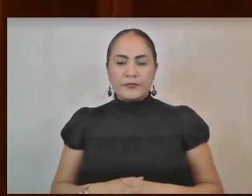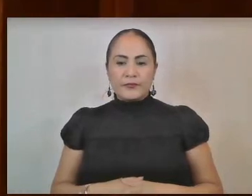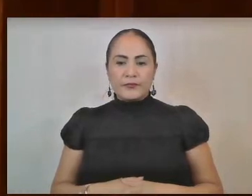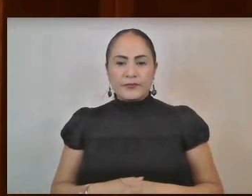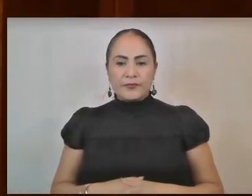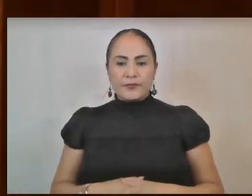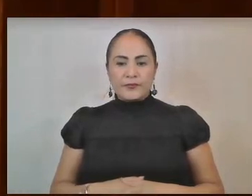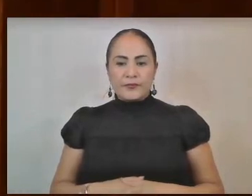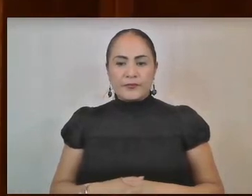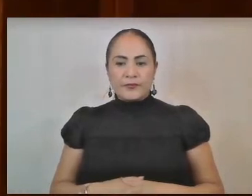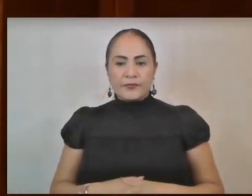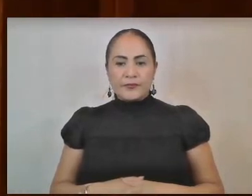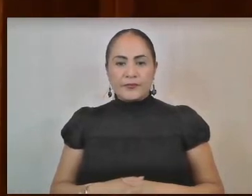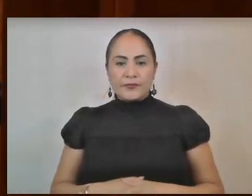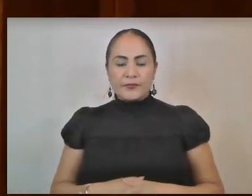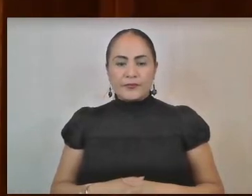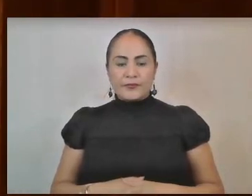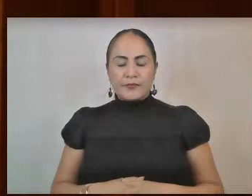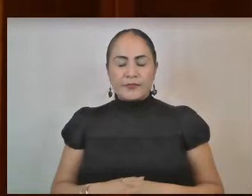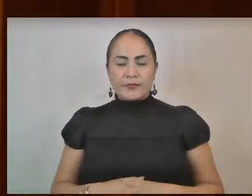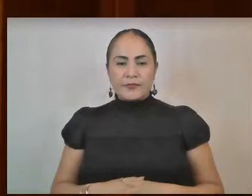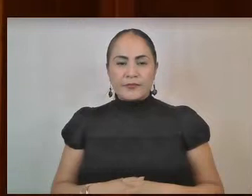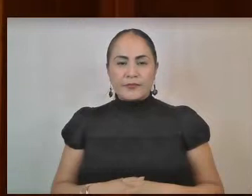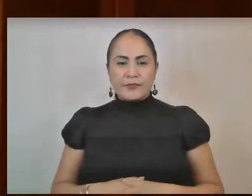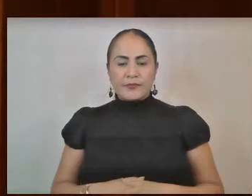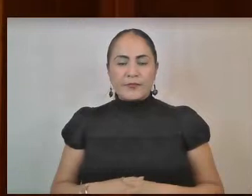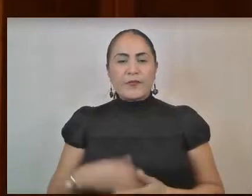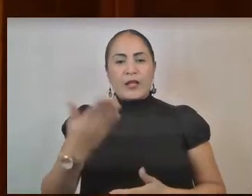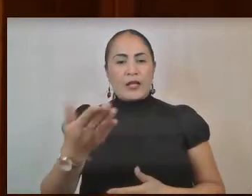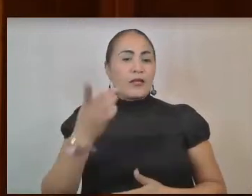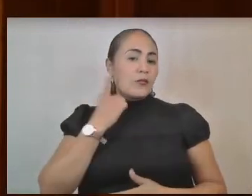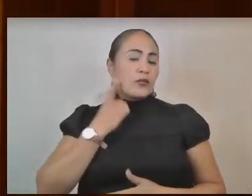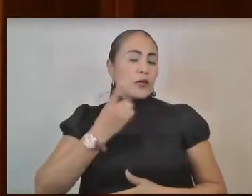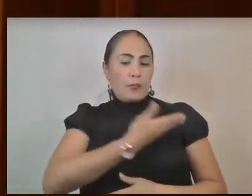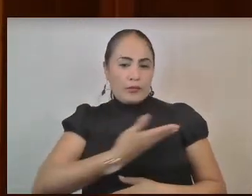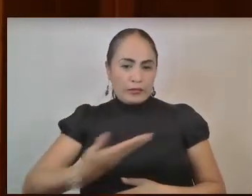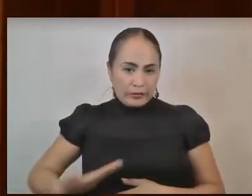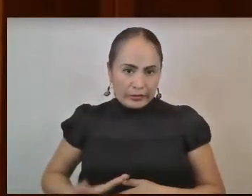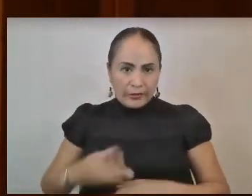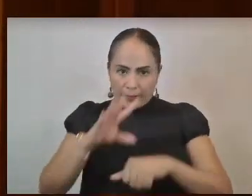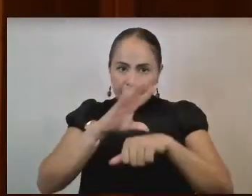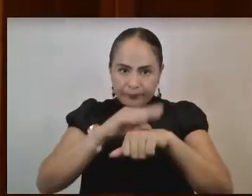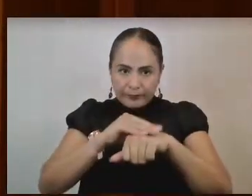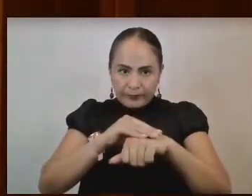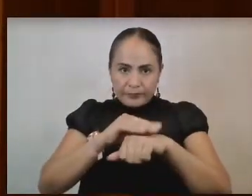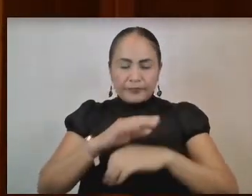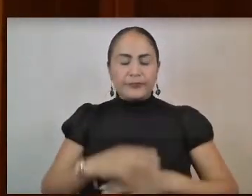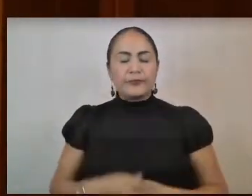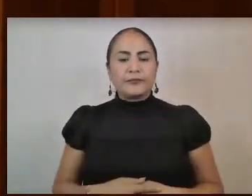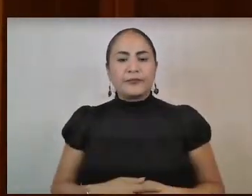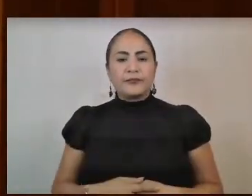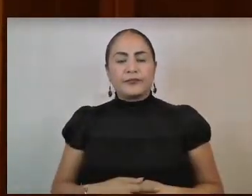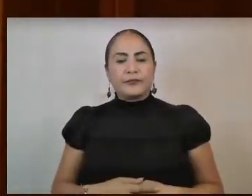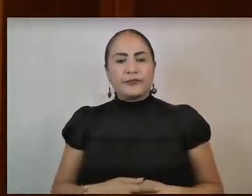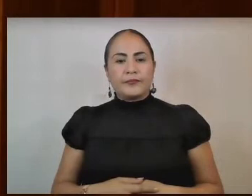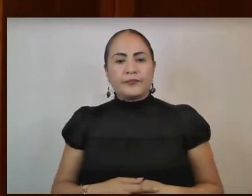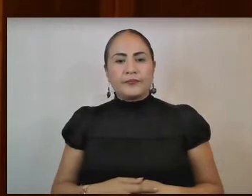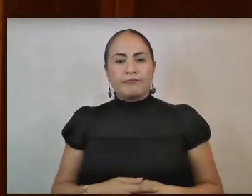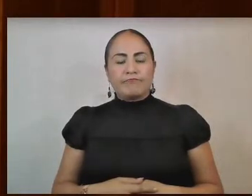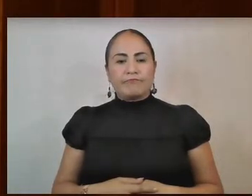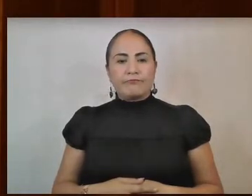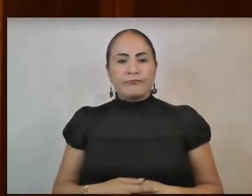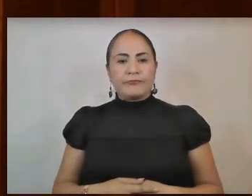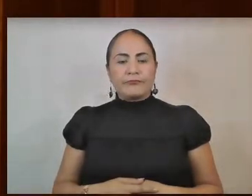Con su venia, diputado presidente, con el permiso de